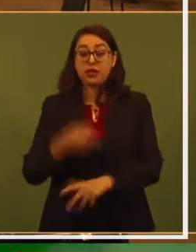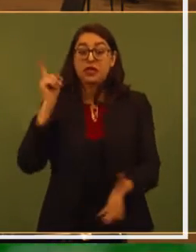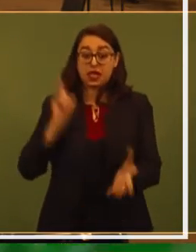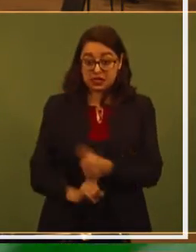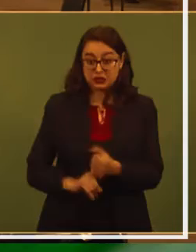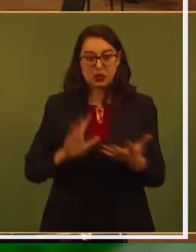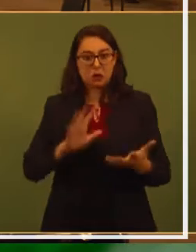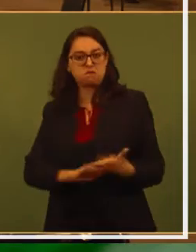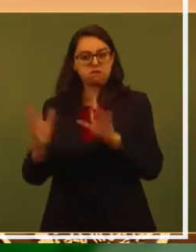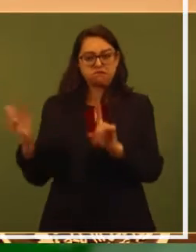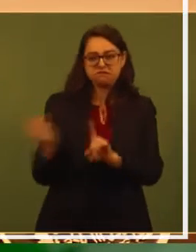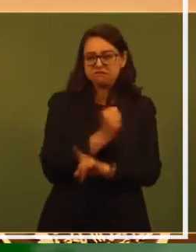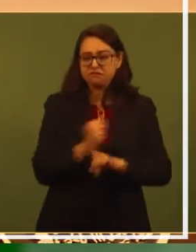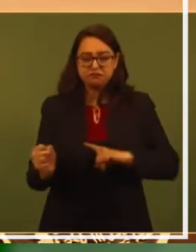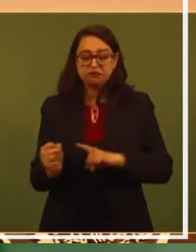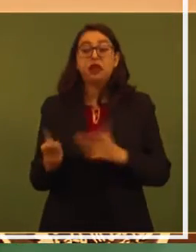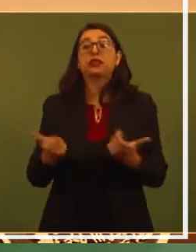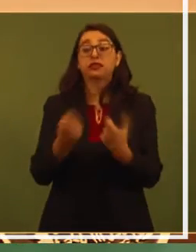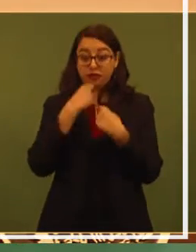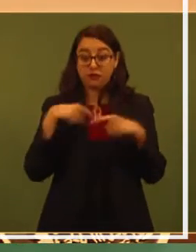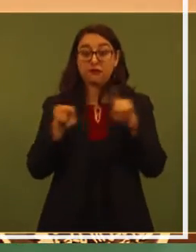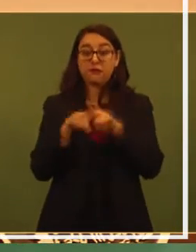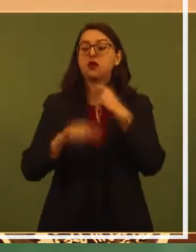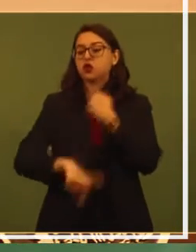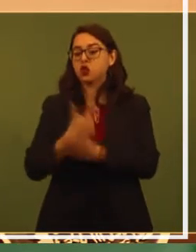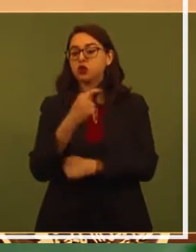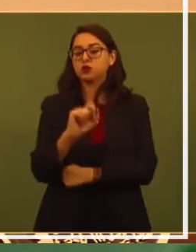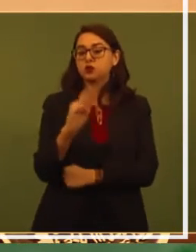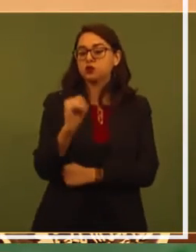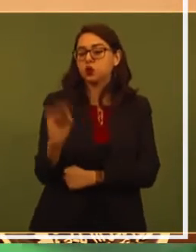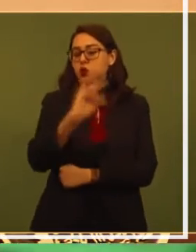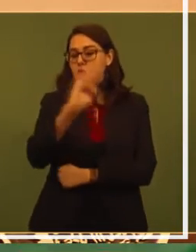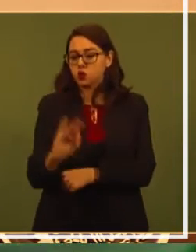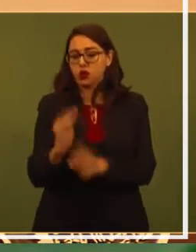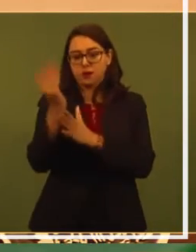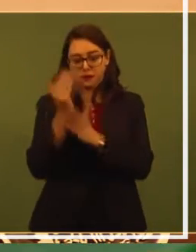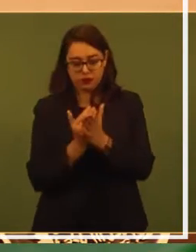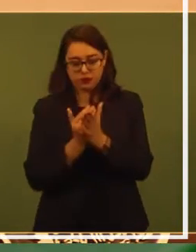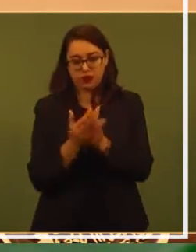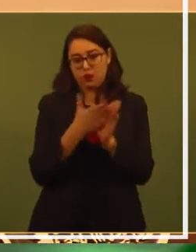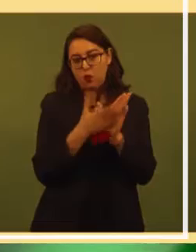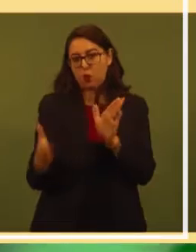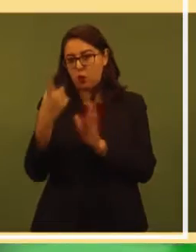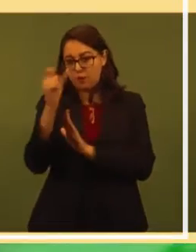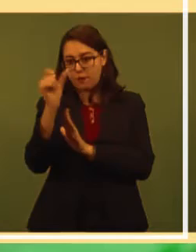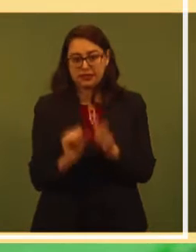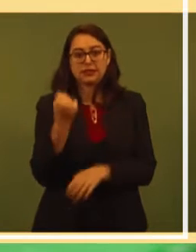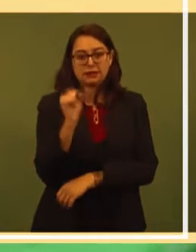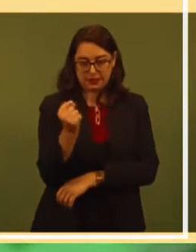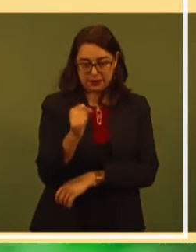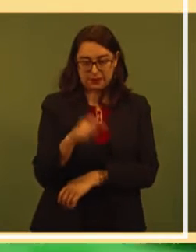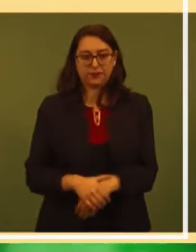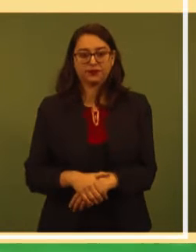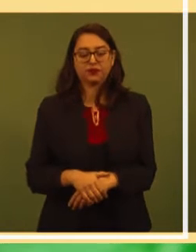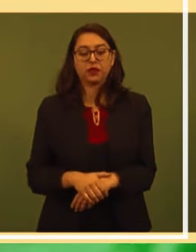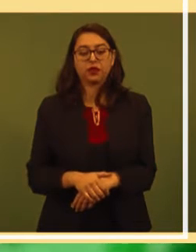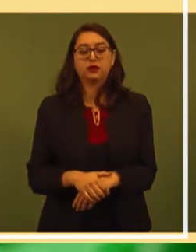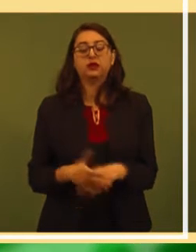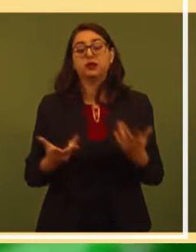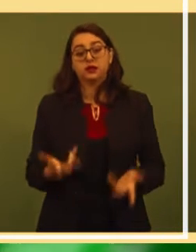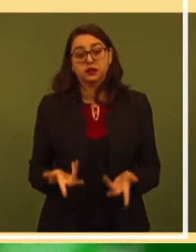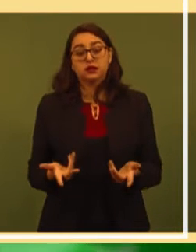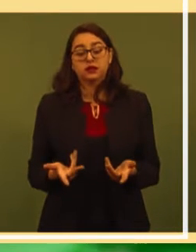también se reporta una disminución de 12.9% en septiembre, en comparación con el máximo